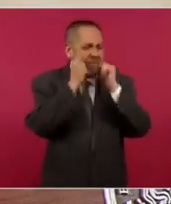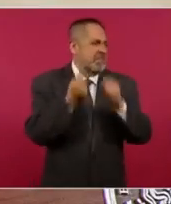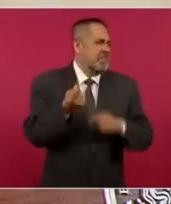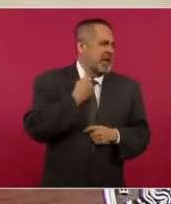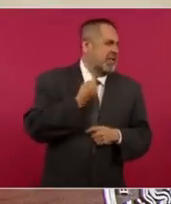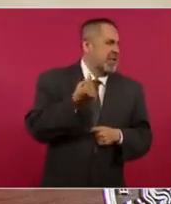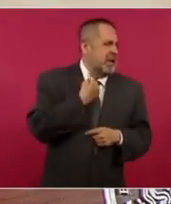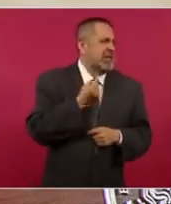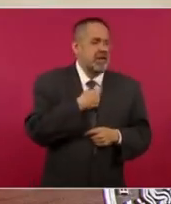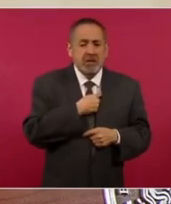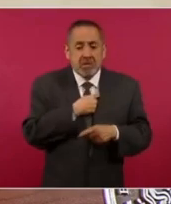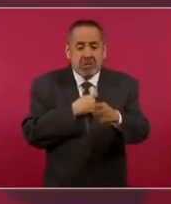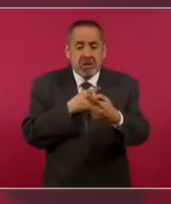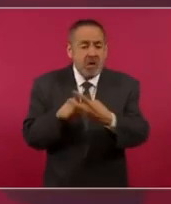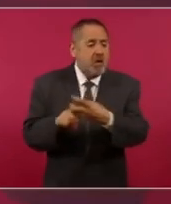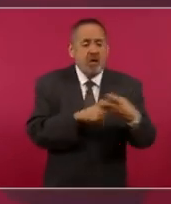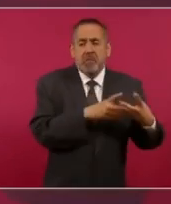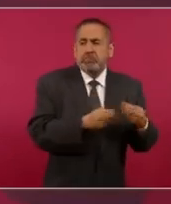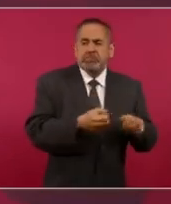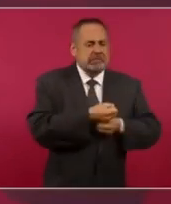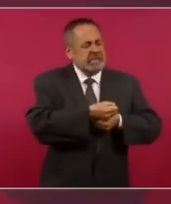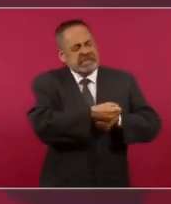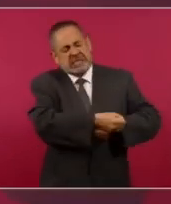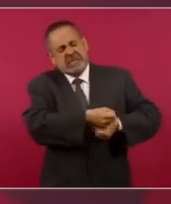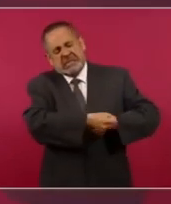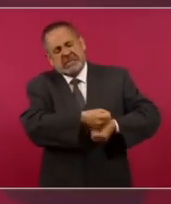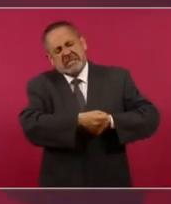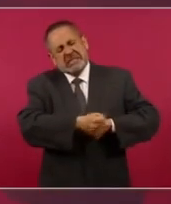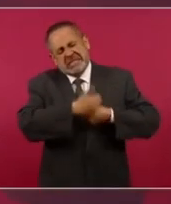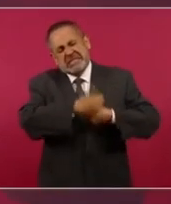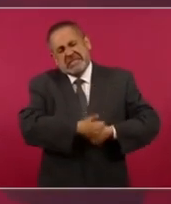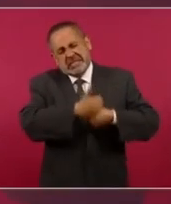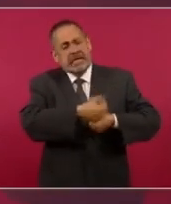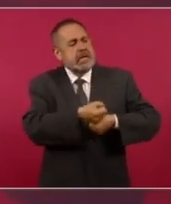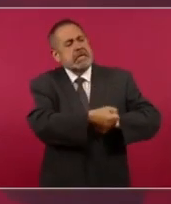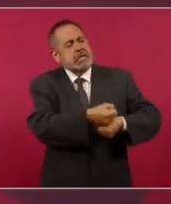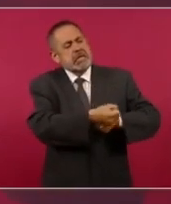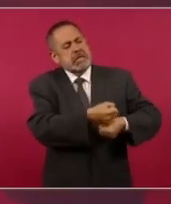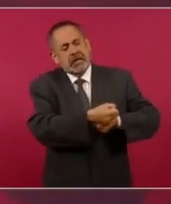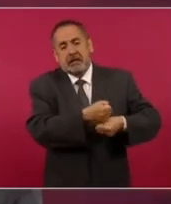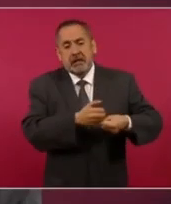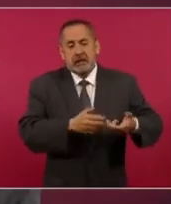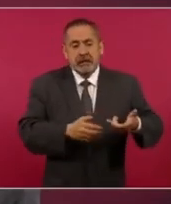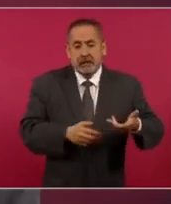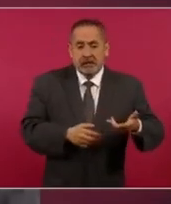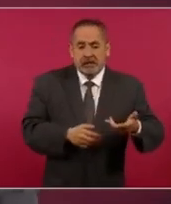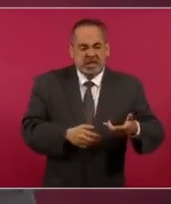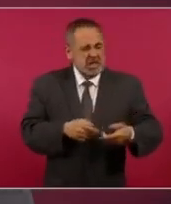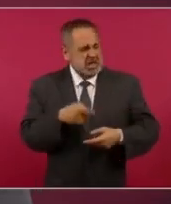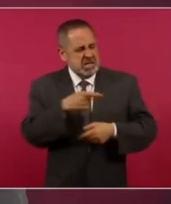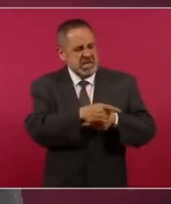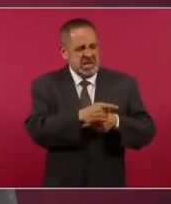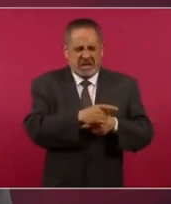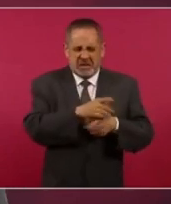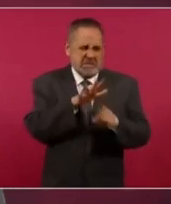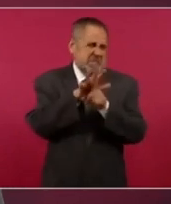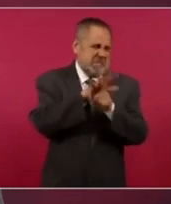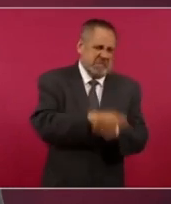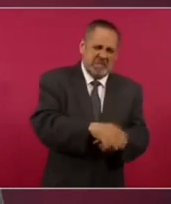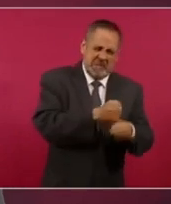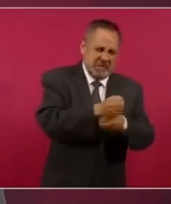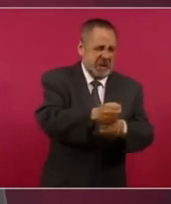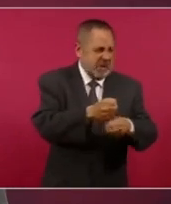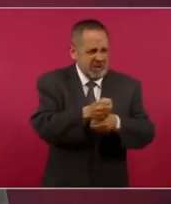desaparecerlos, torturarlos, masacrarlos,